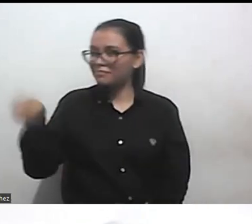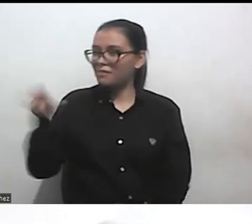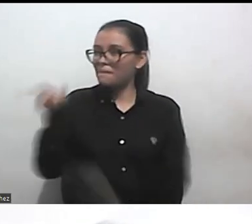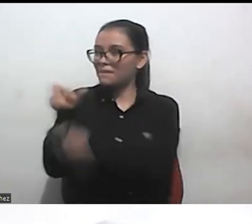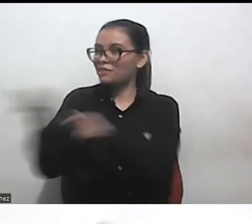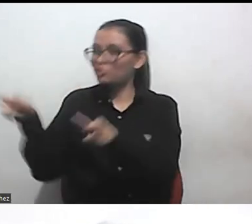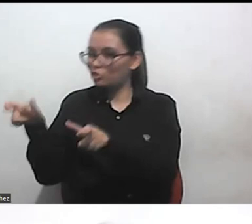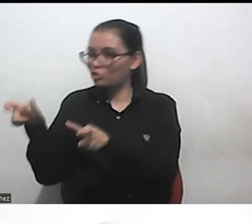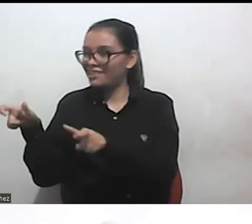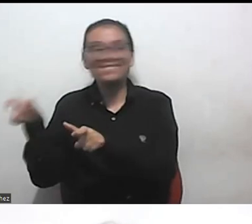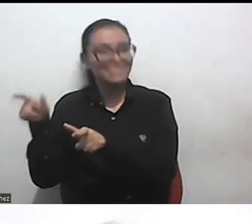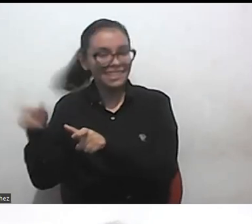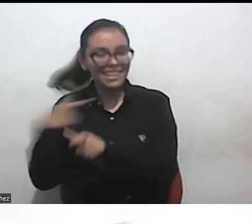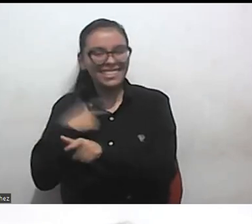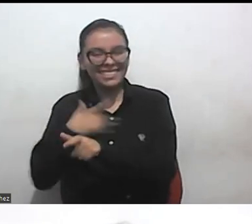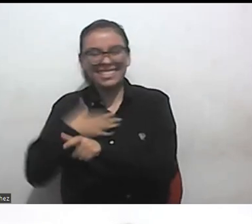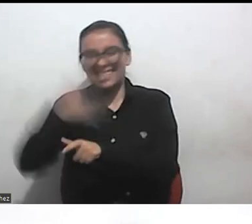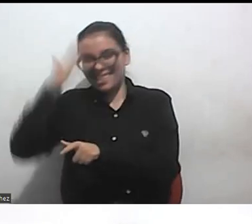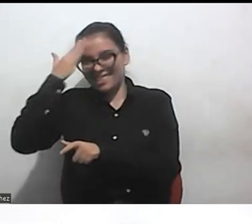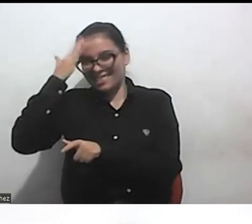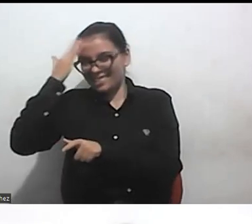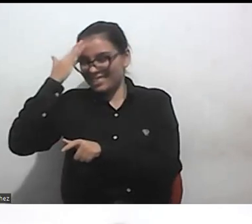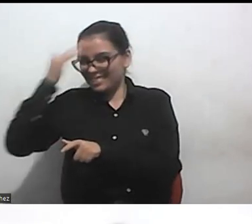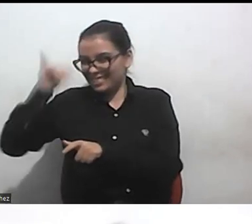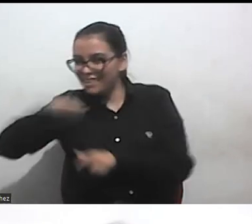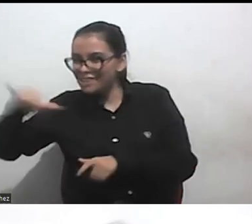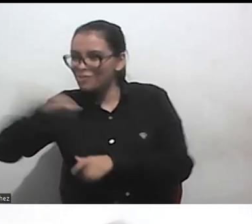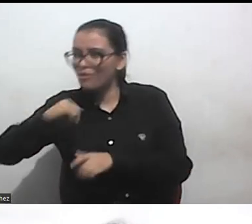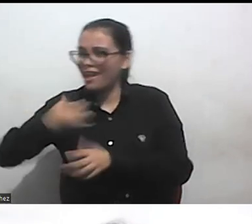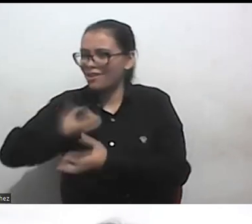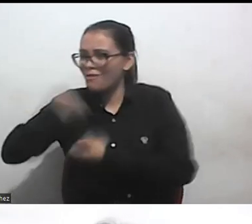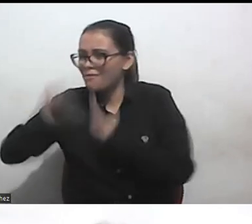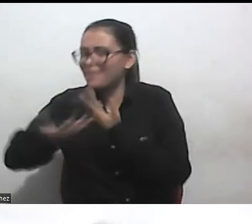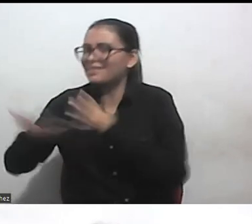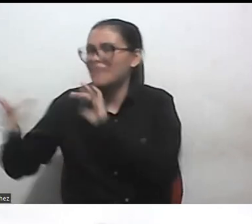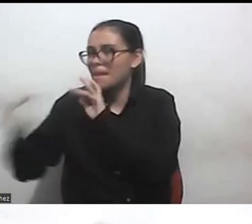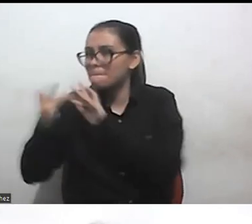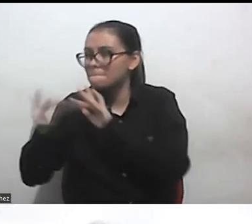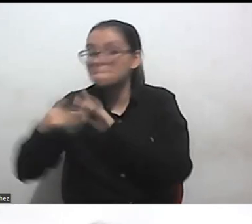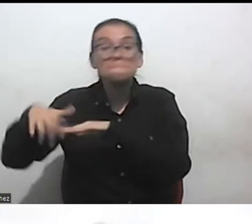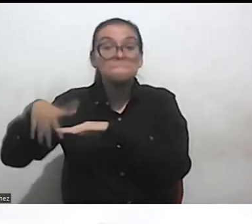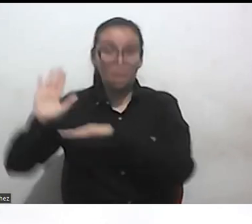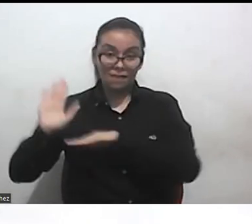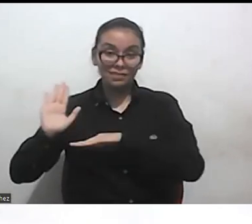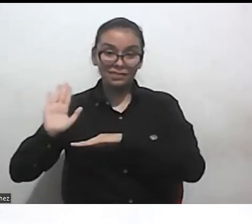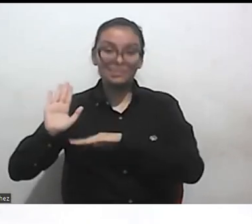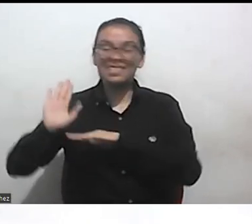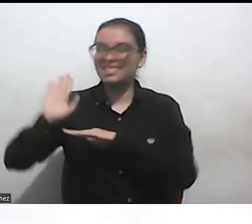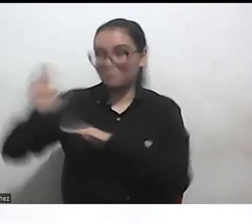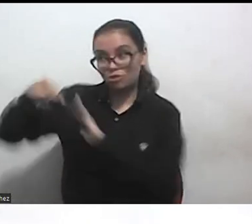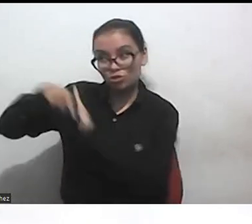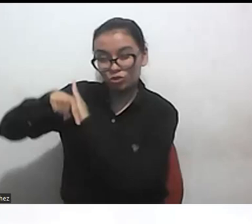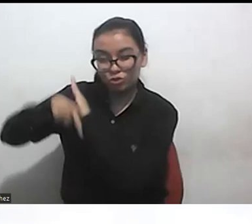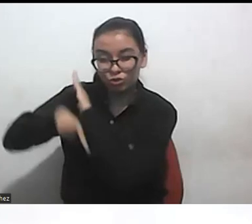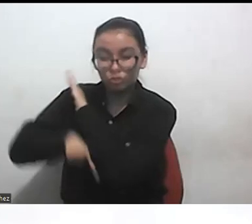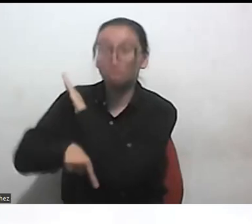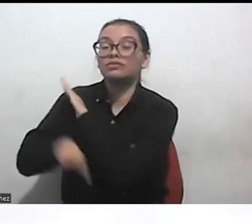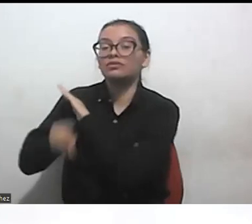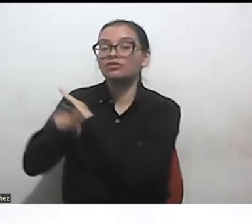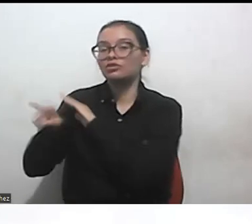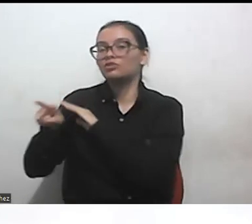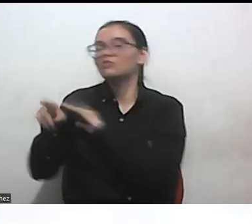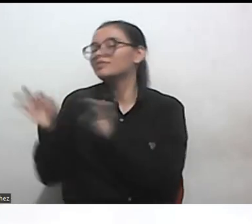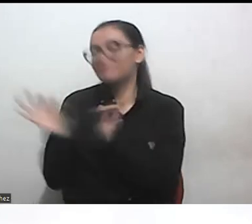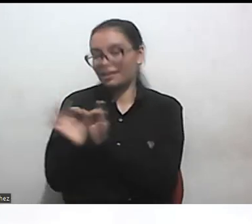comprenden y con las que puedo compartir esto más al toque y que puedo entrar más en profundidad simple de manera simple